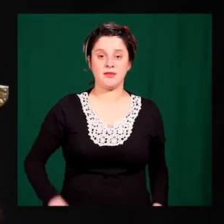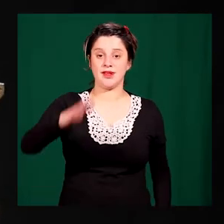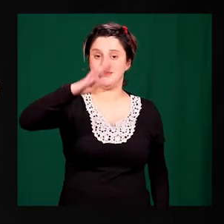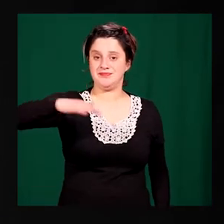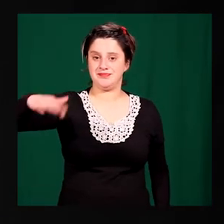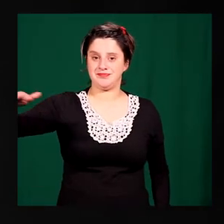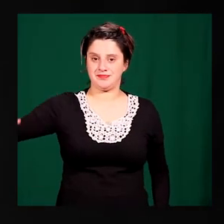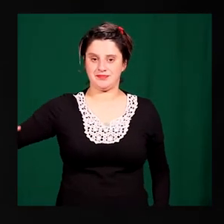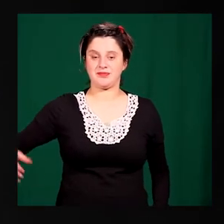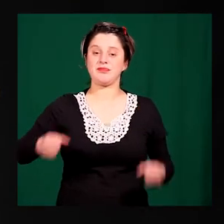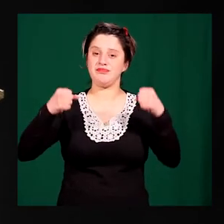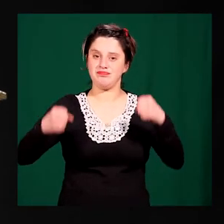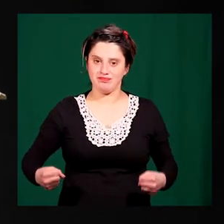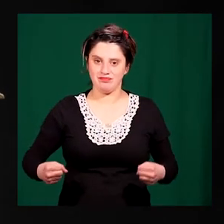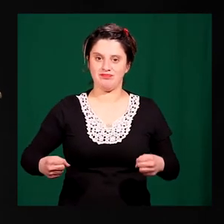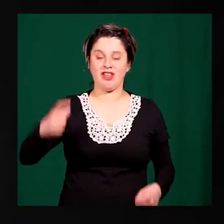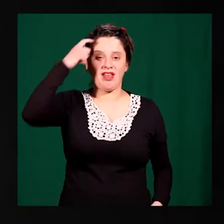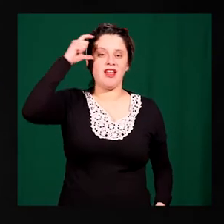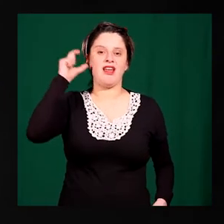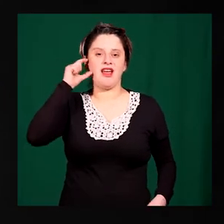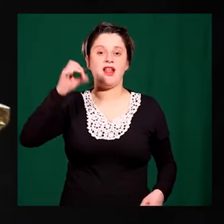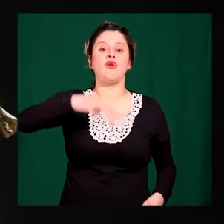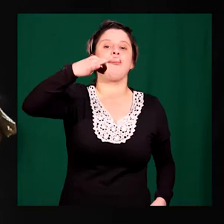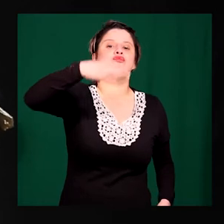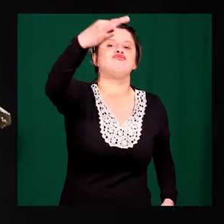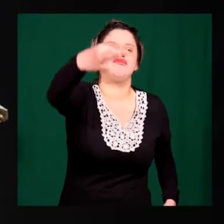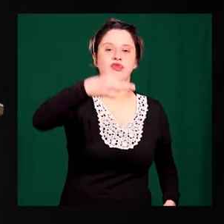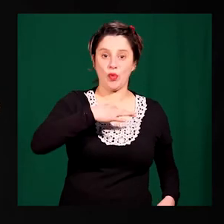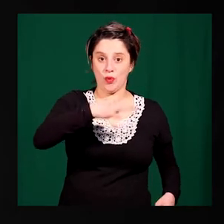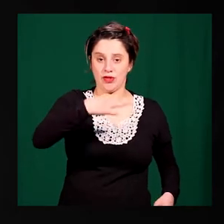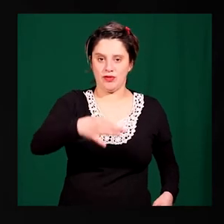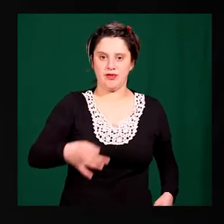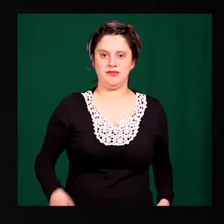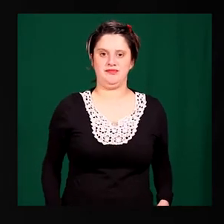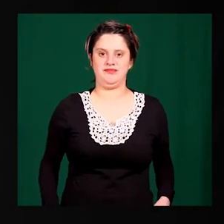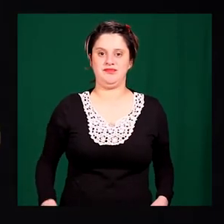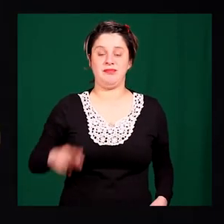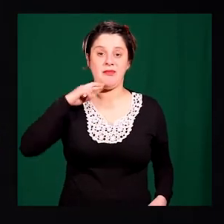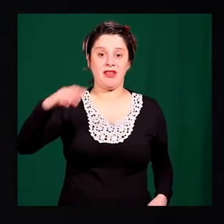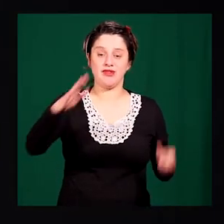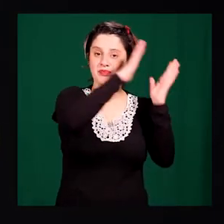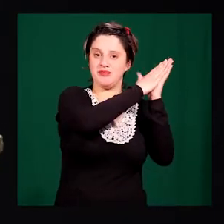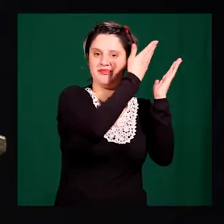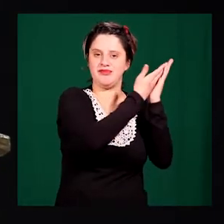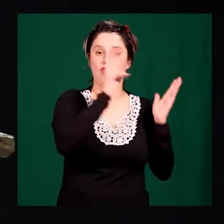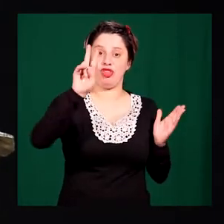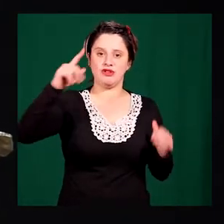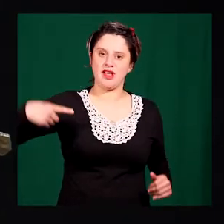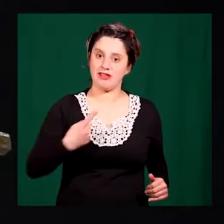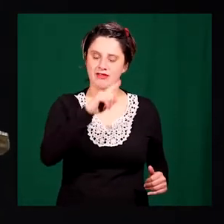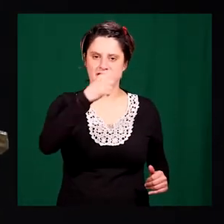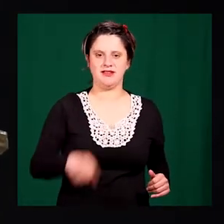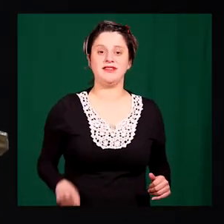Los niños y niñas podrán crear la continuación de un cuento. Para eso, hemos propuesto dos actividades. La primera actividad